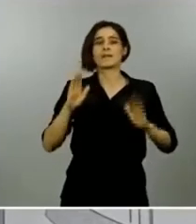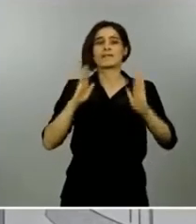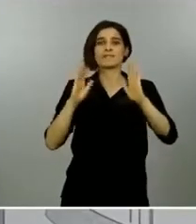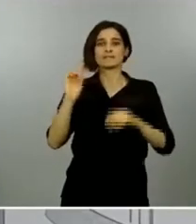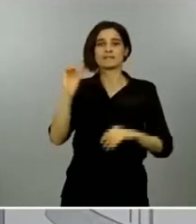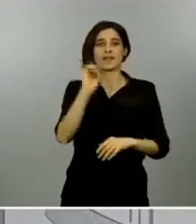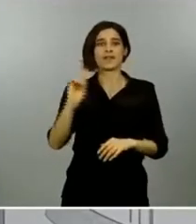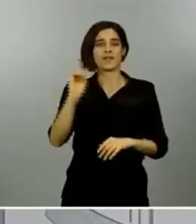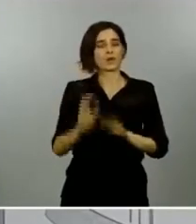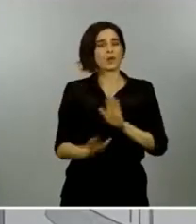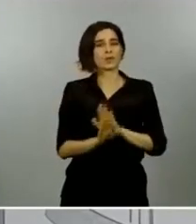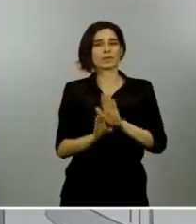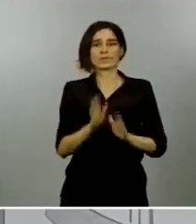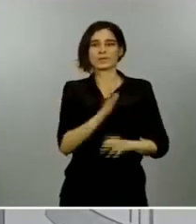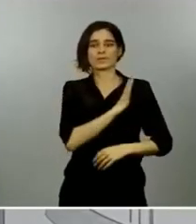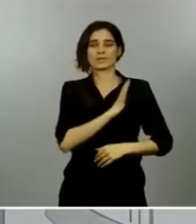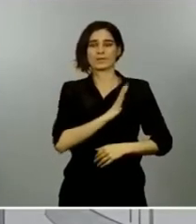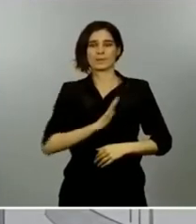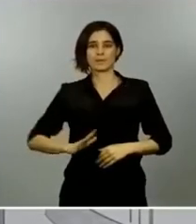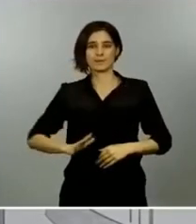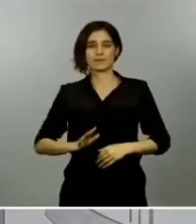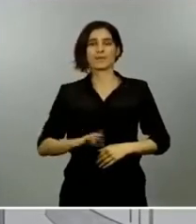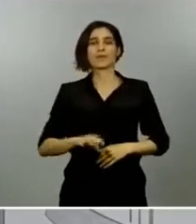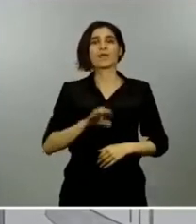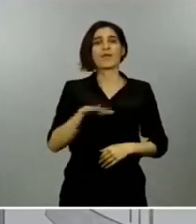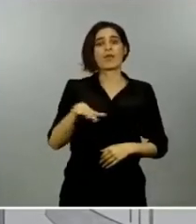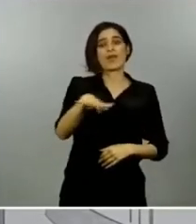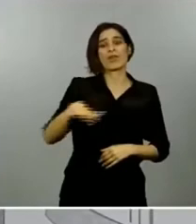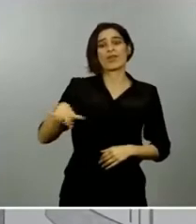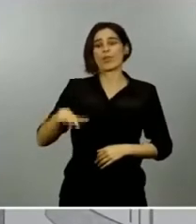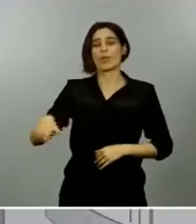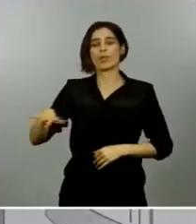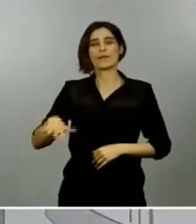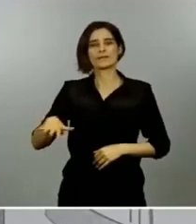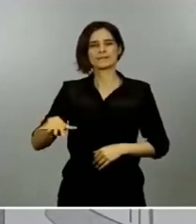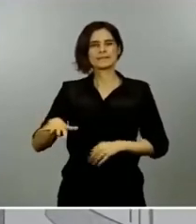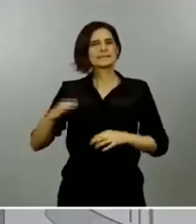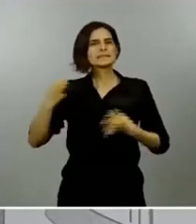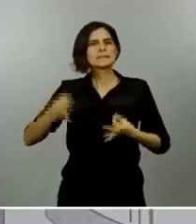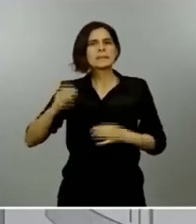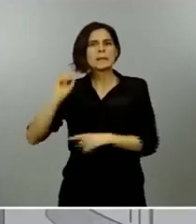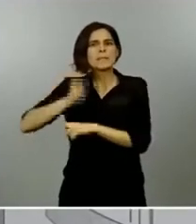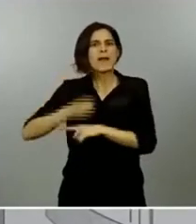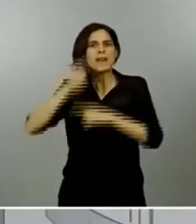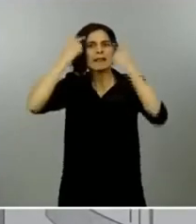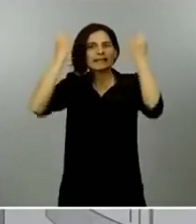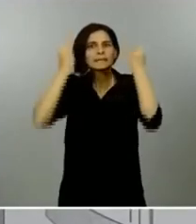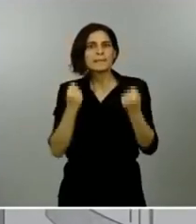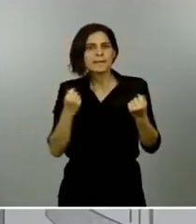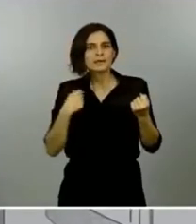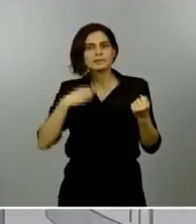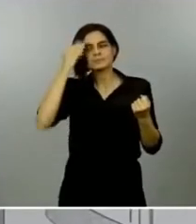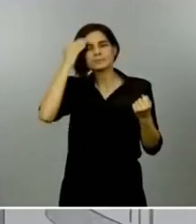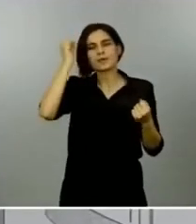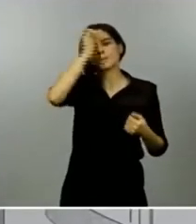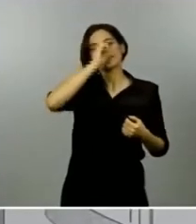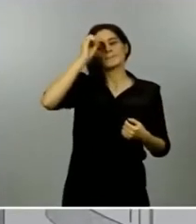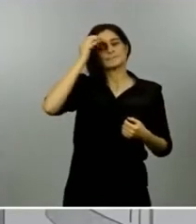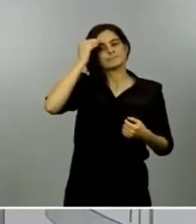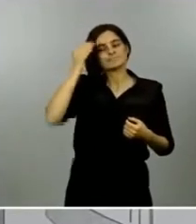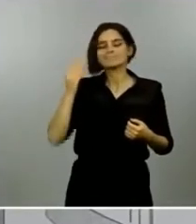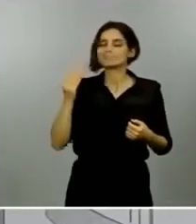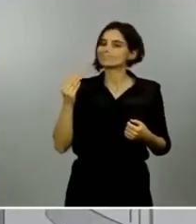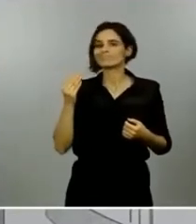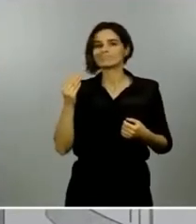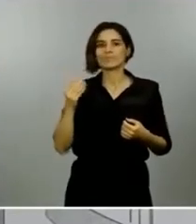preparación para esa desescalada, las zonas que, a juicio siempre de los expertos, no cumplen todavía con las exigencias de salud